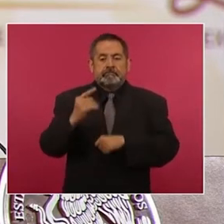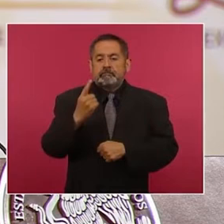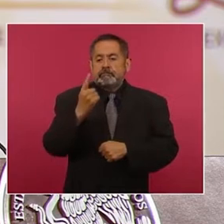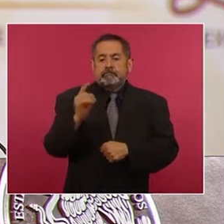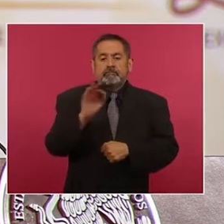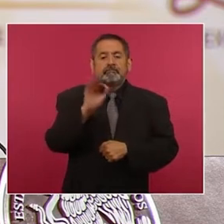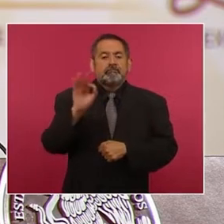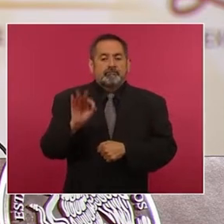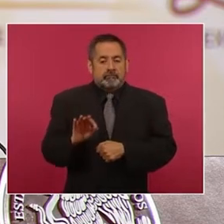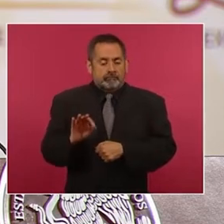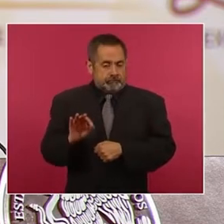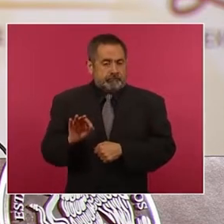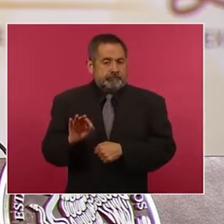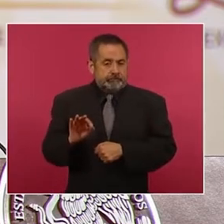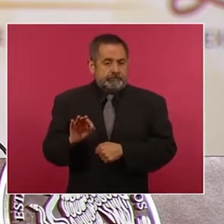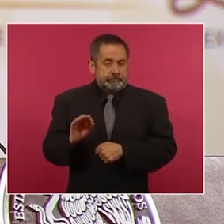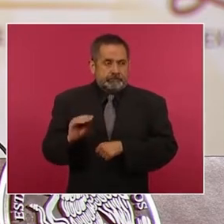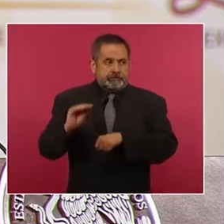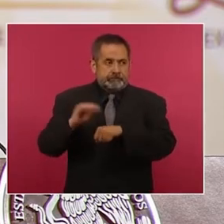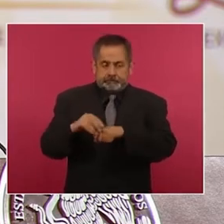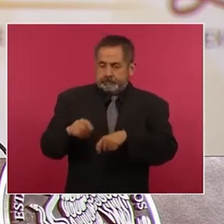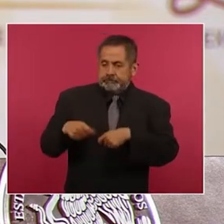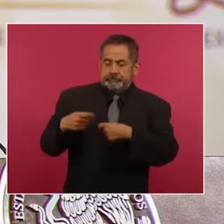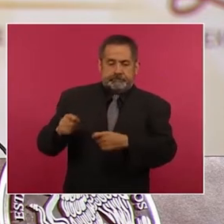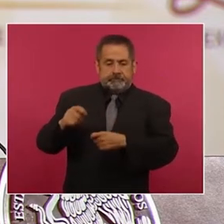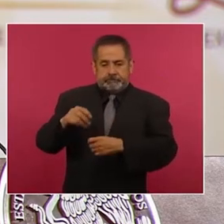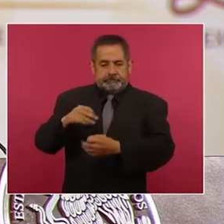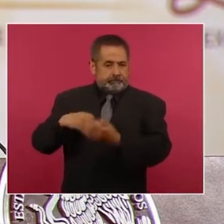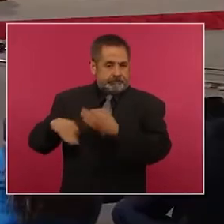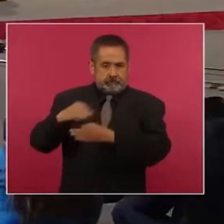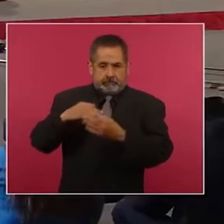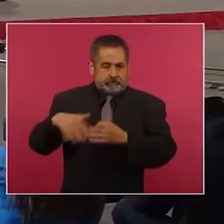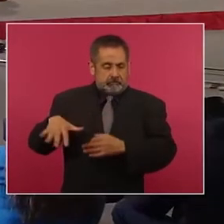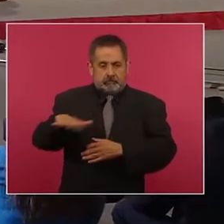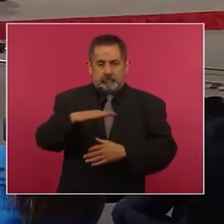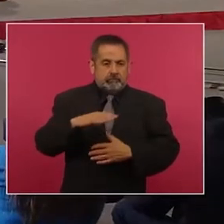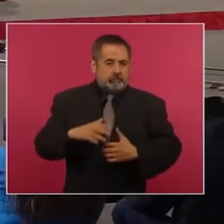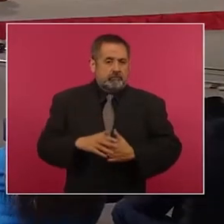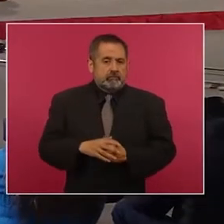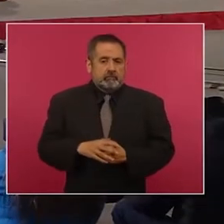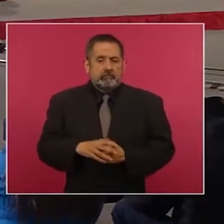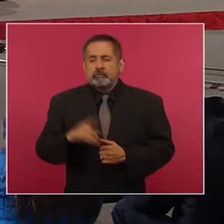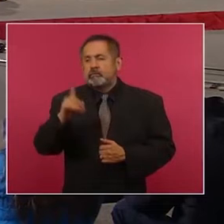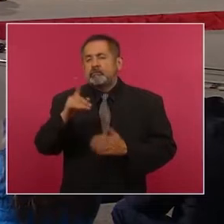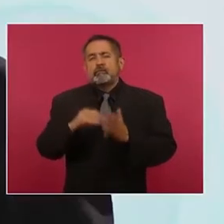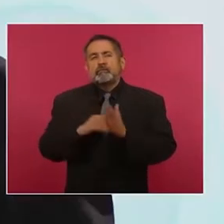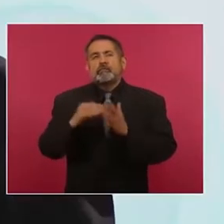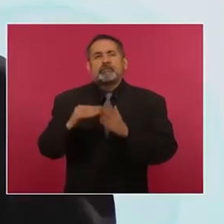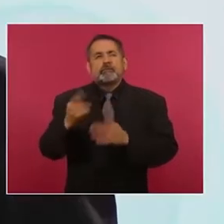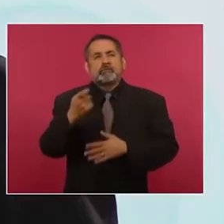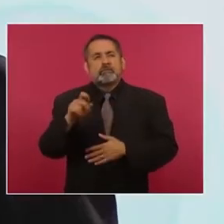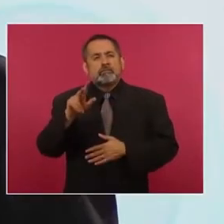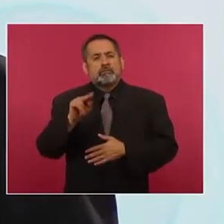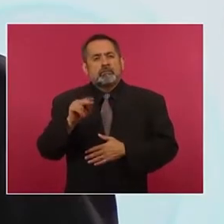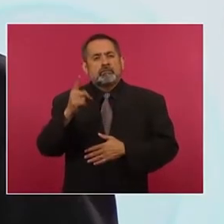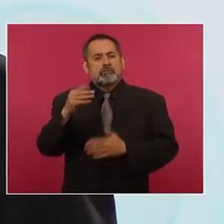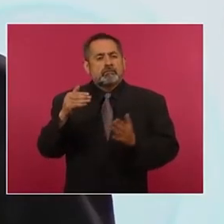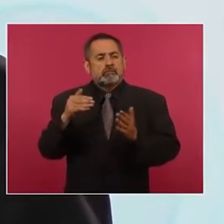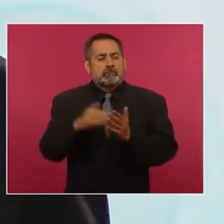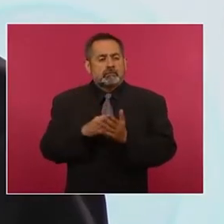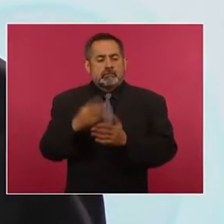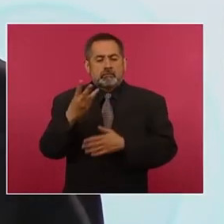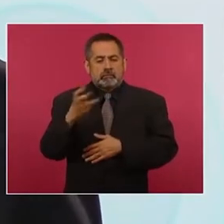% en el universo, es 1 millón 181 mil